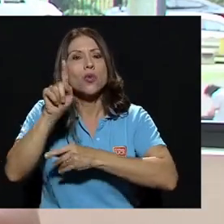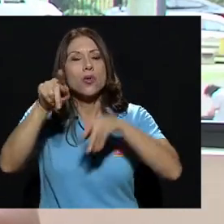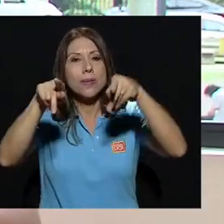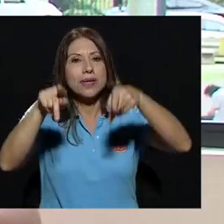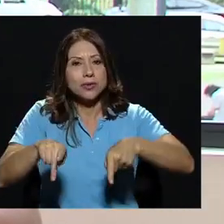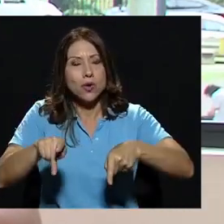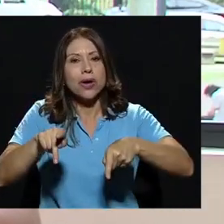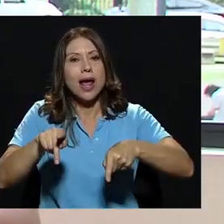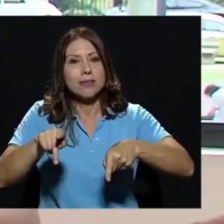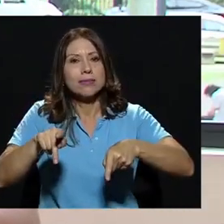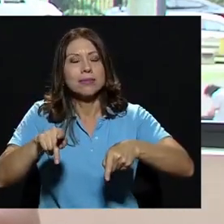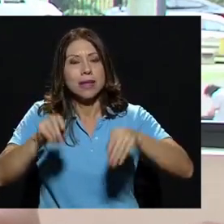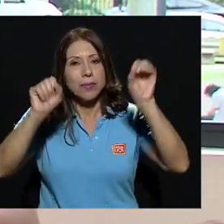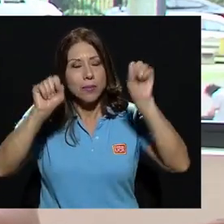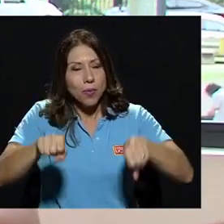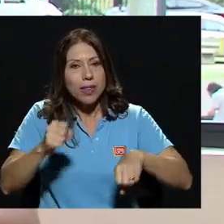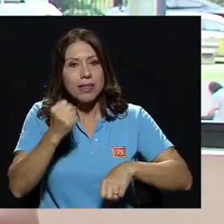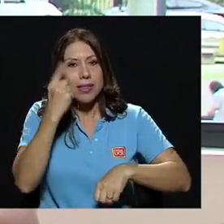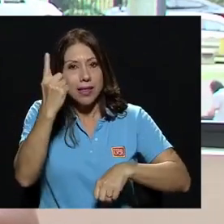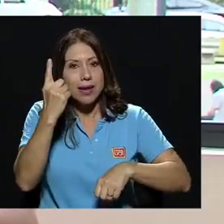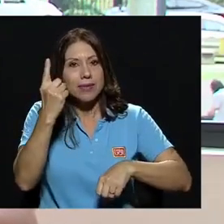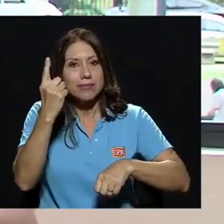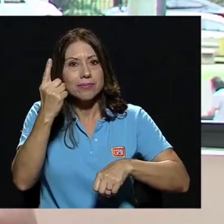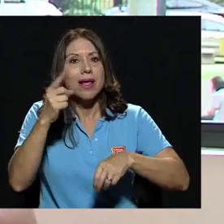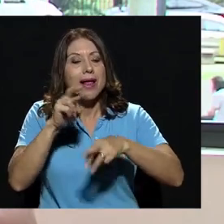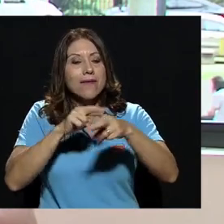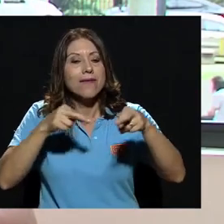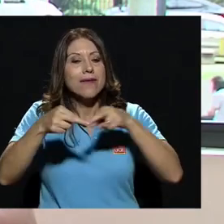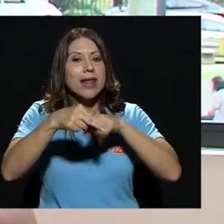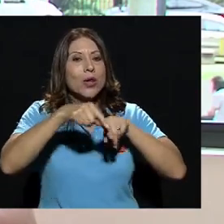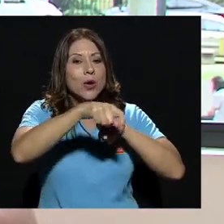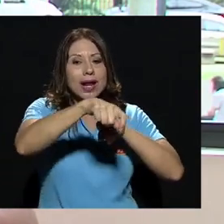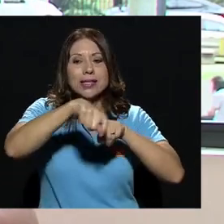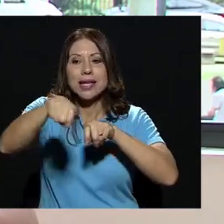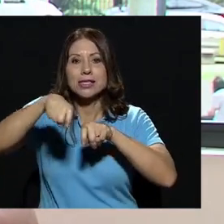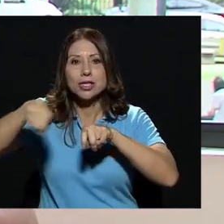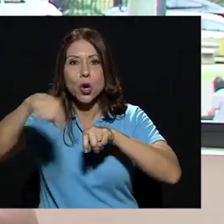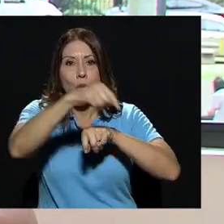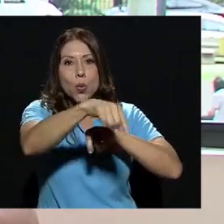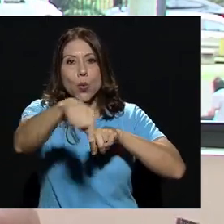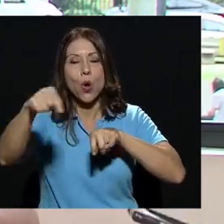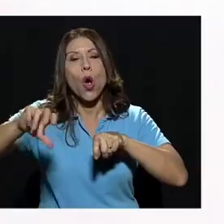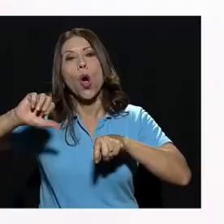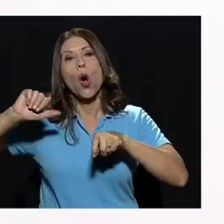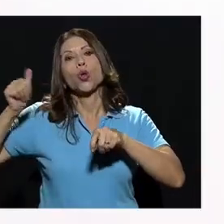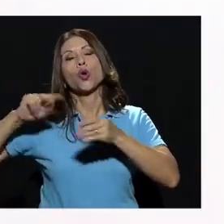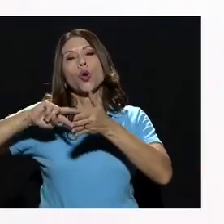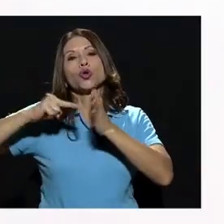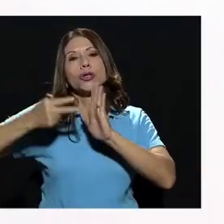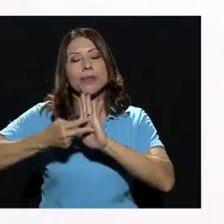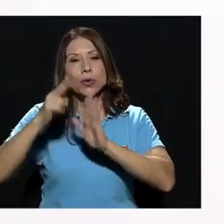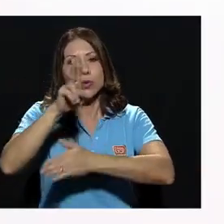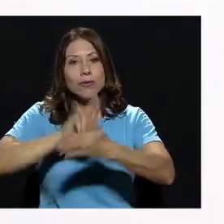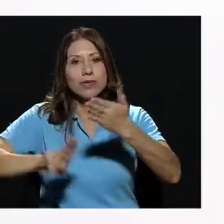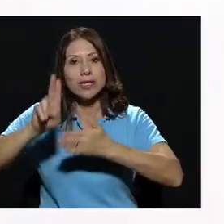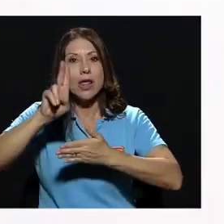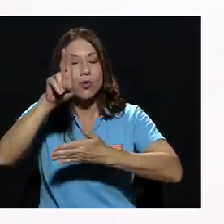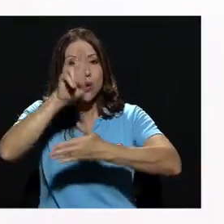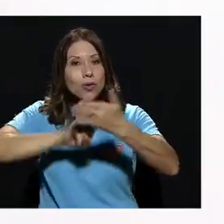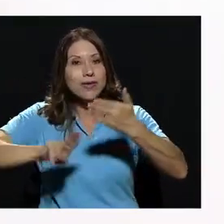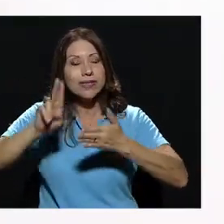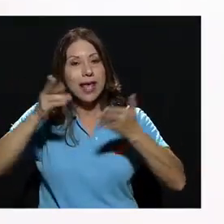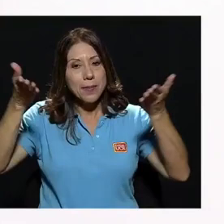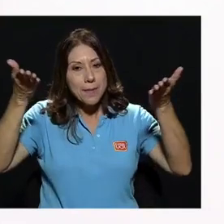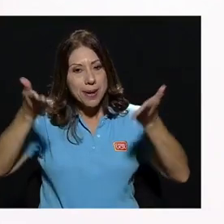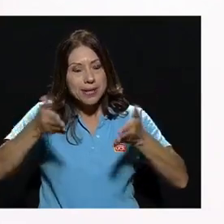que pueda entender la regionalización y que pueda entender otro concepto de universidad. Una universidad que esté presente